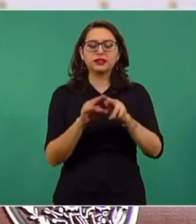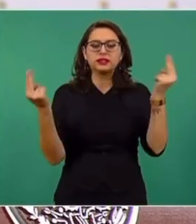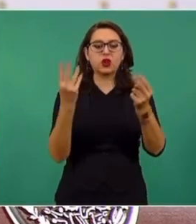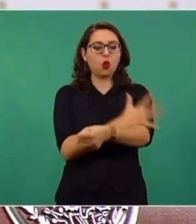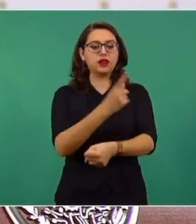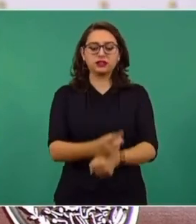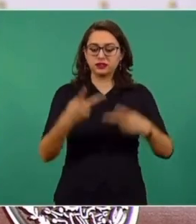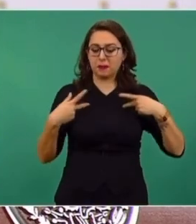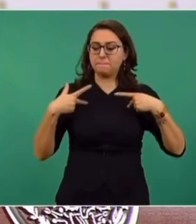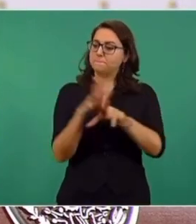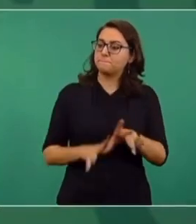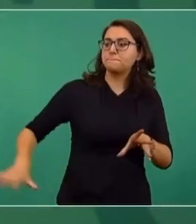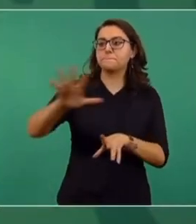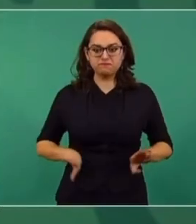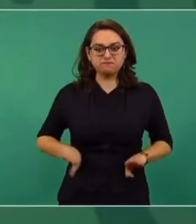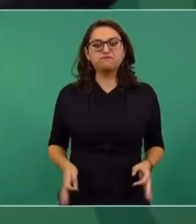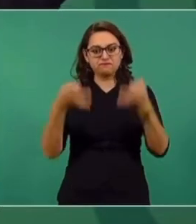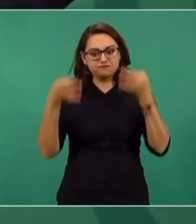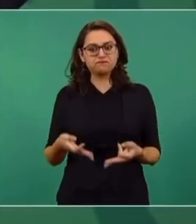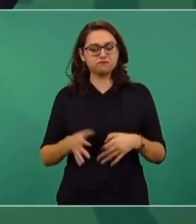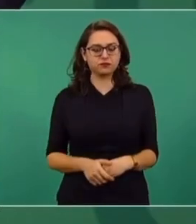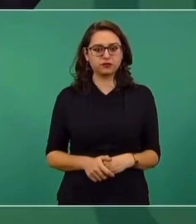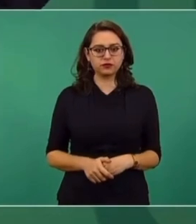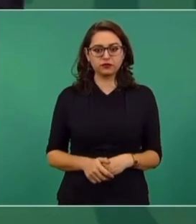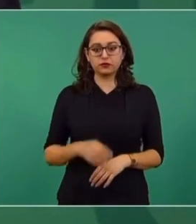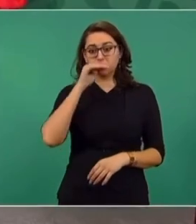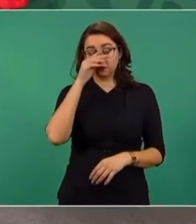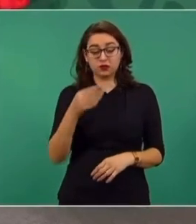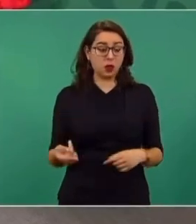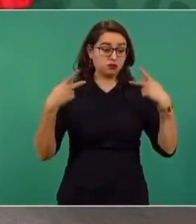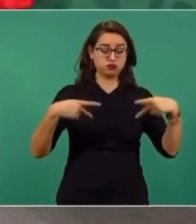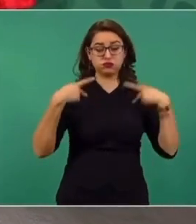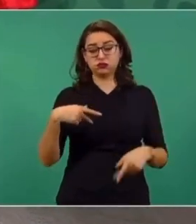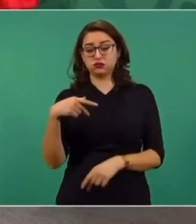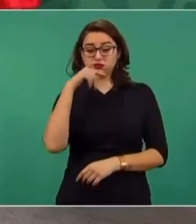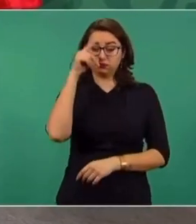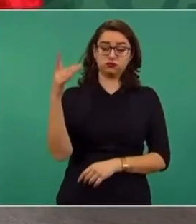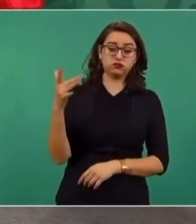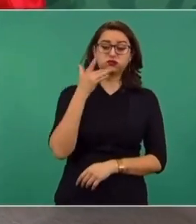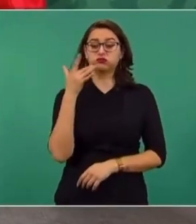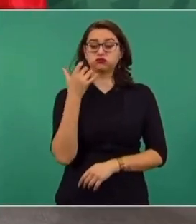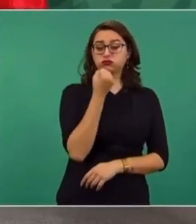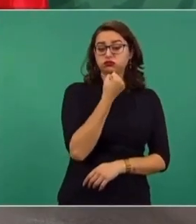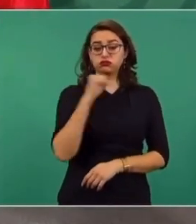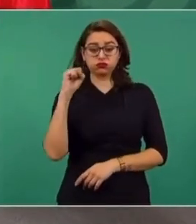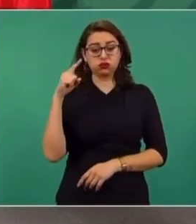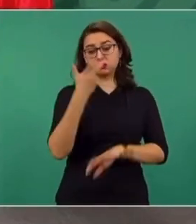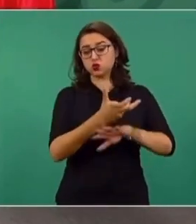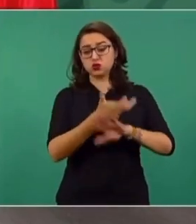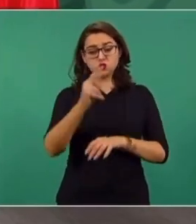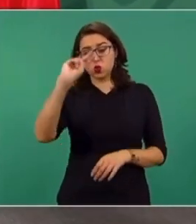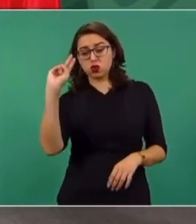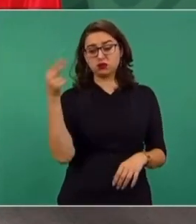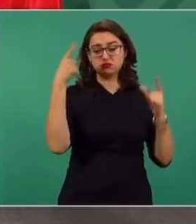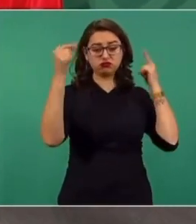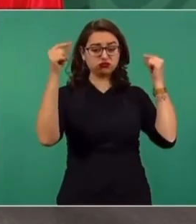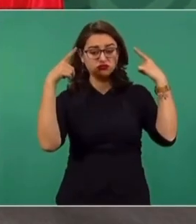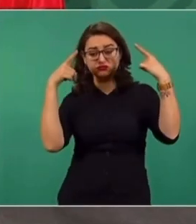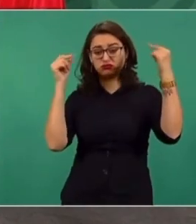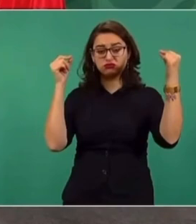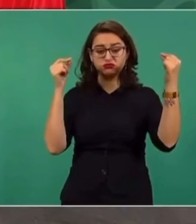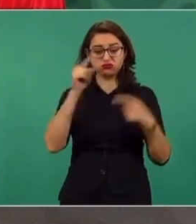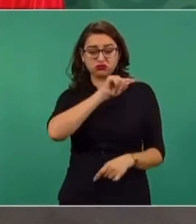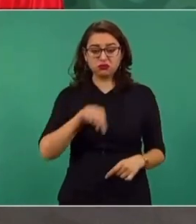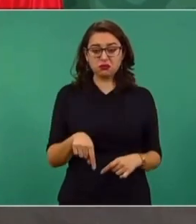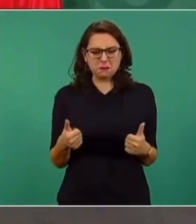representar al pueblo y tener vergüenza. ¿Qué quiere un experto graduado en Harvard si va a venir a votar